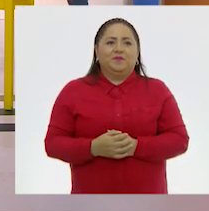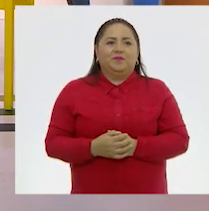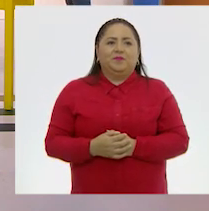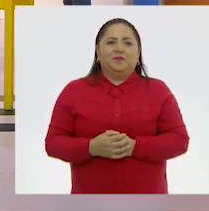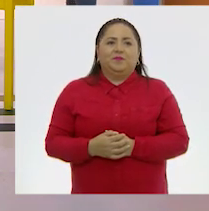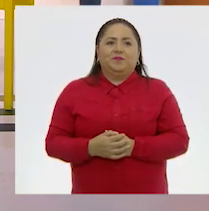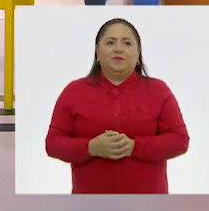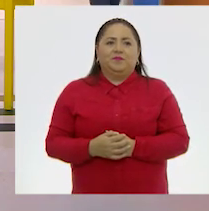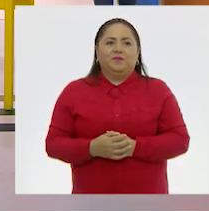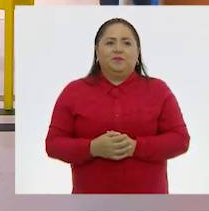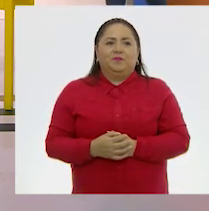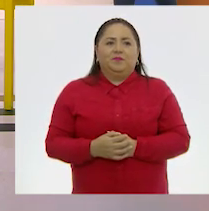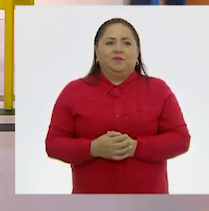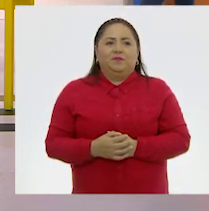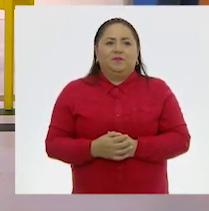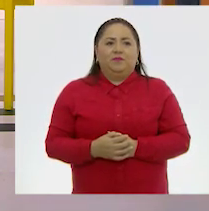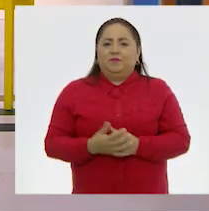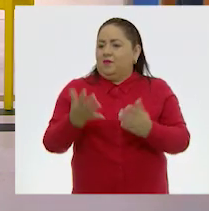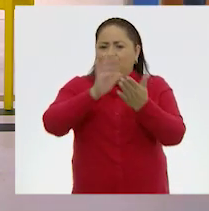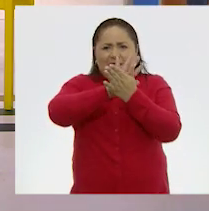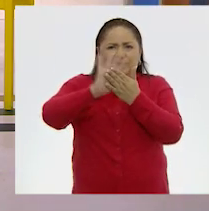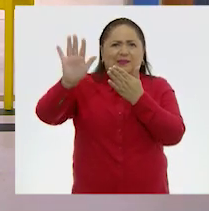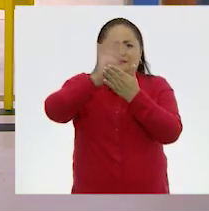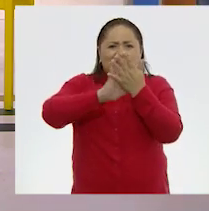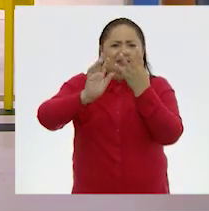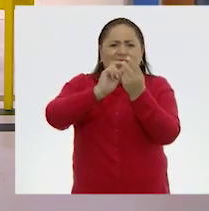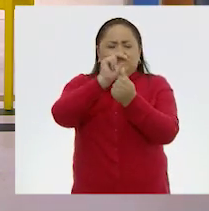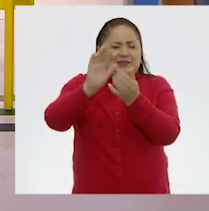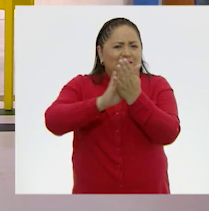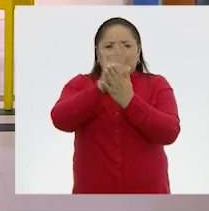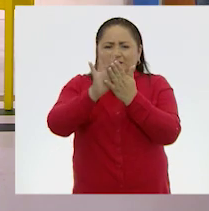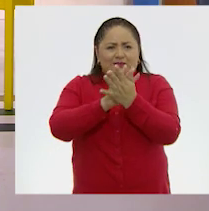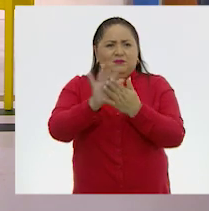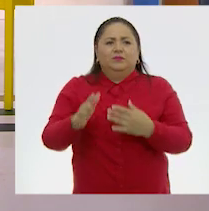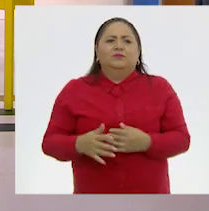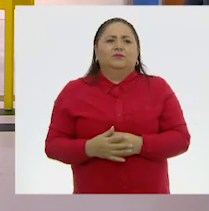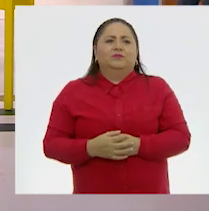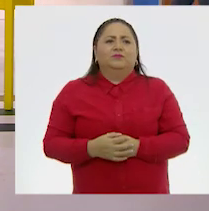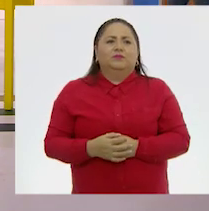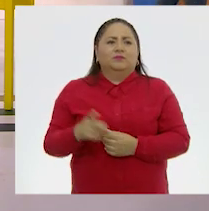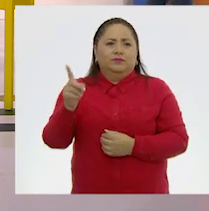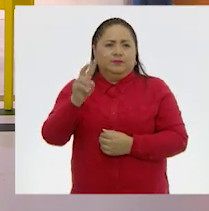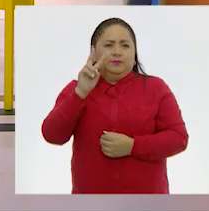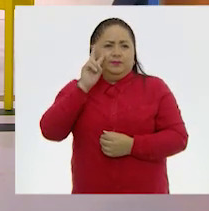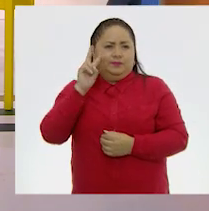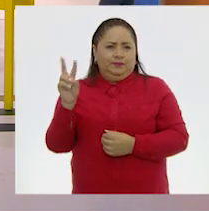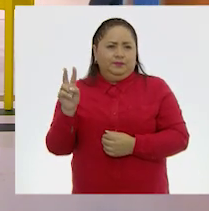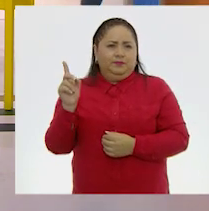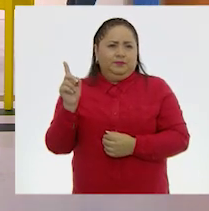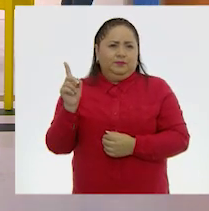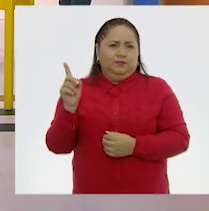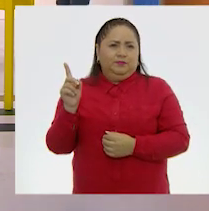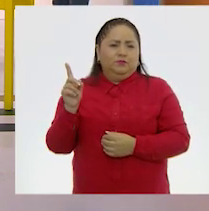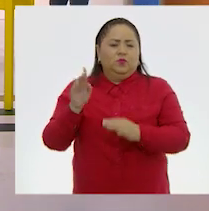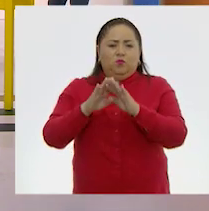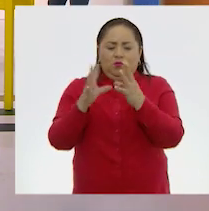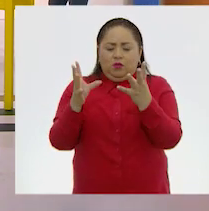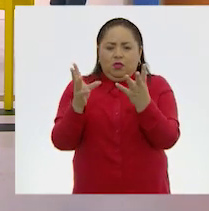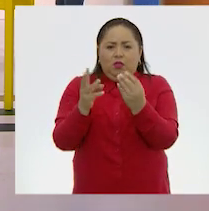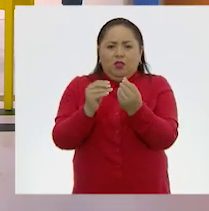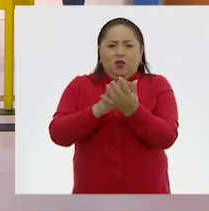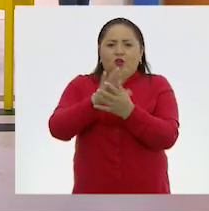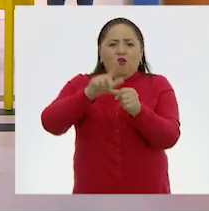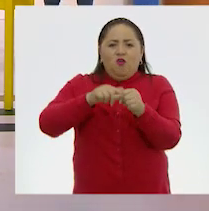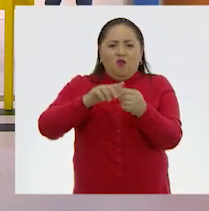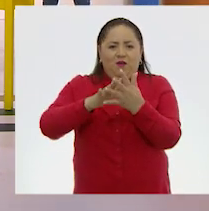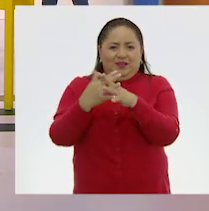¿Cómo nada más los muevo? Sí, puedes moverlos y observar que se vayan juntando.